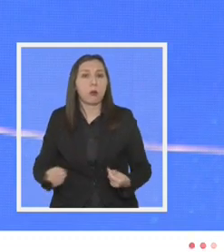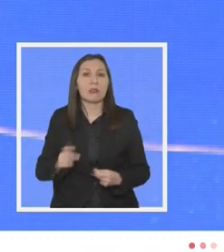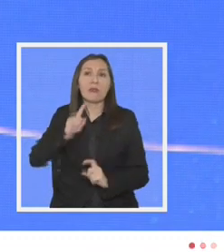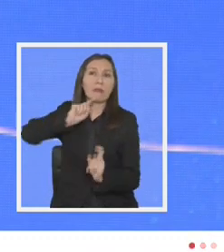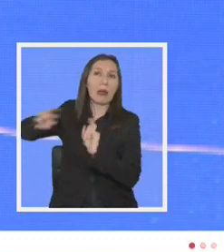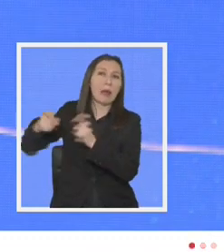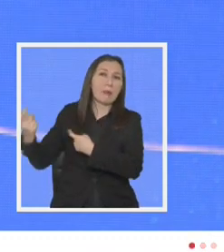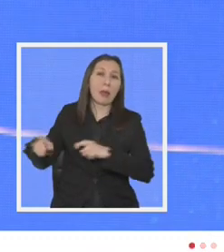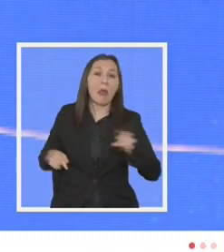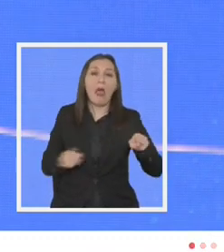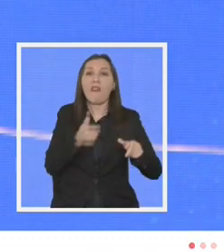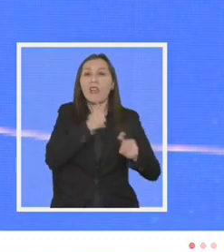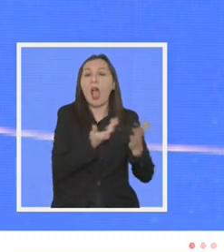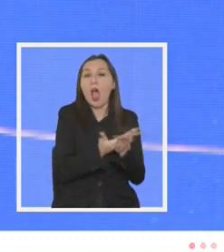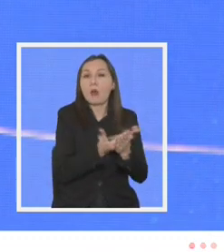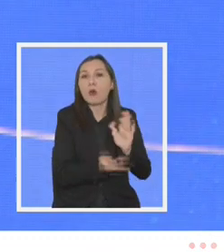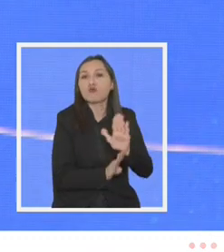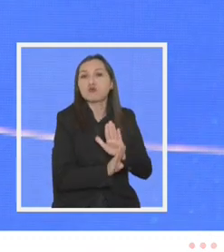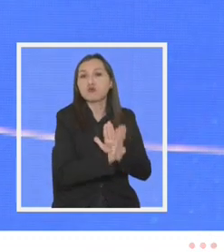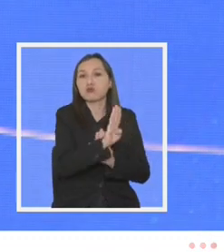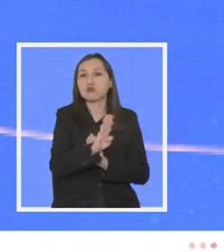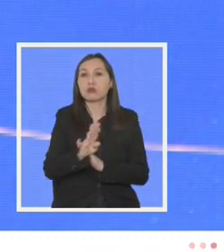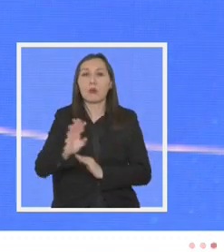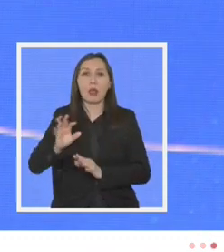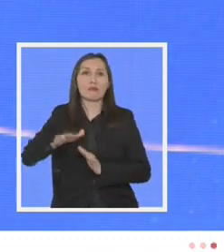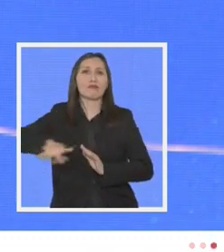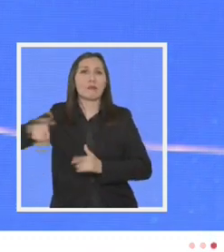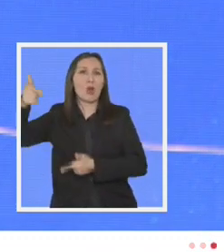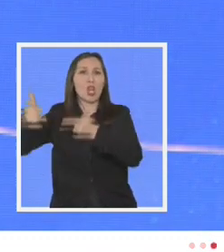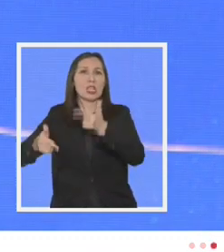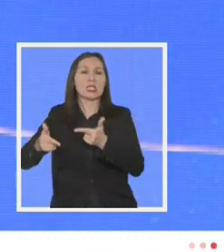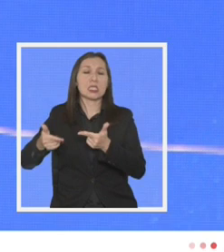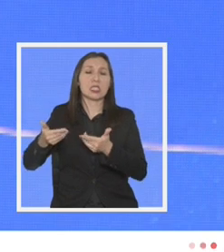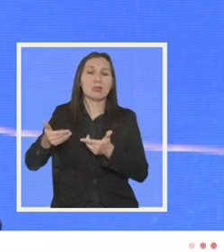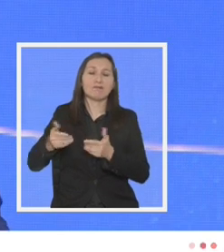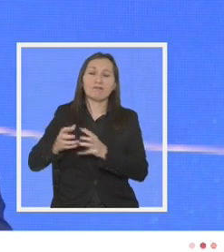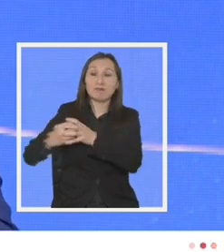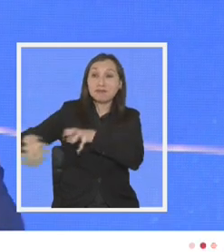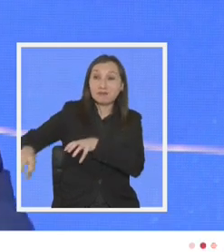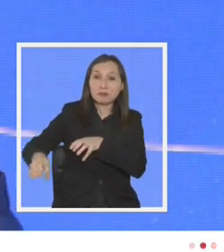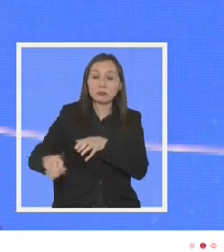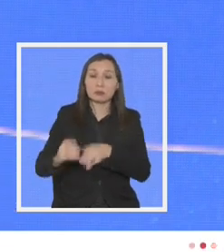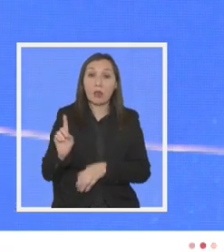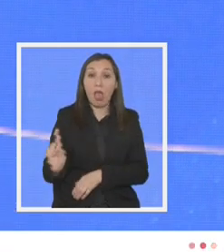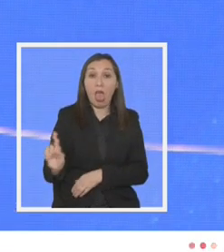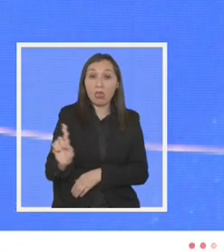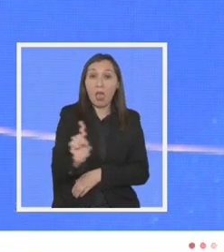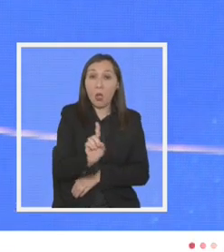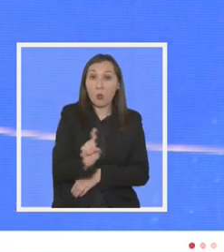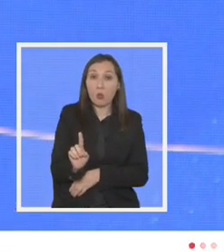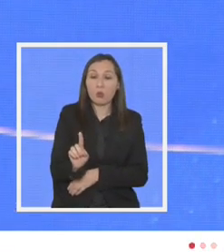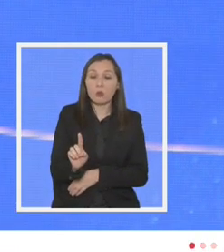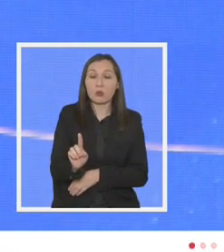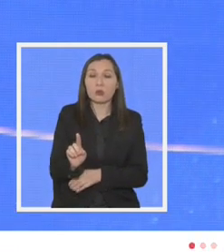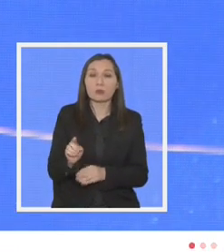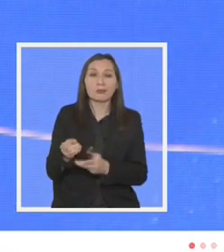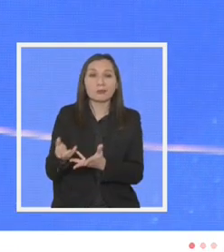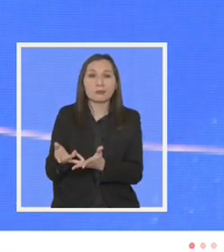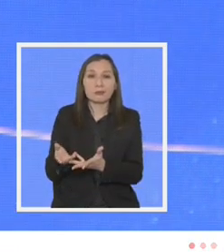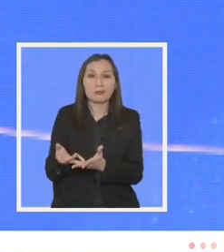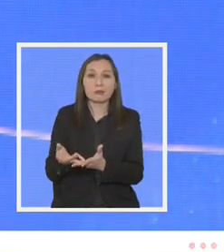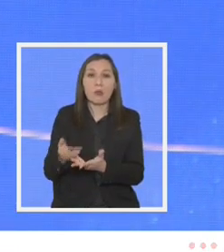descalificación de las élites políticas y la división donde cada uno saca